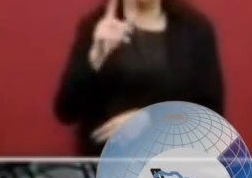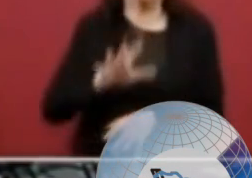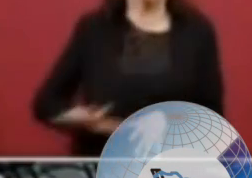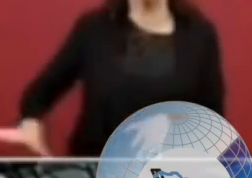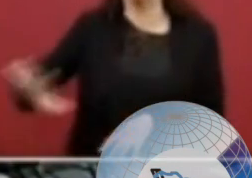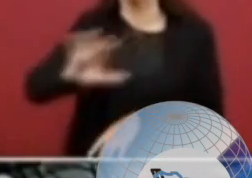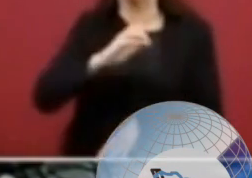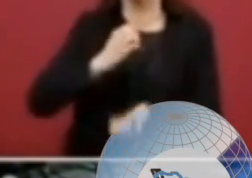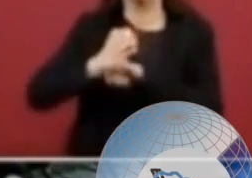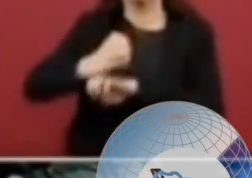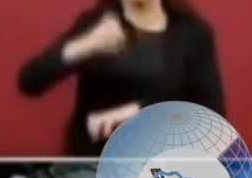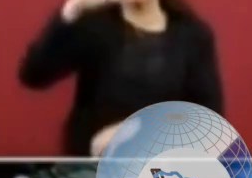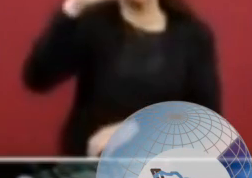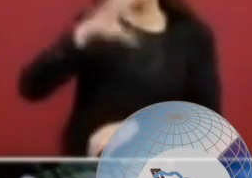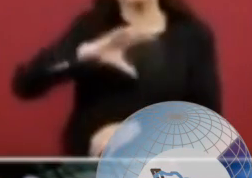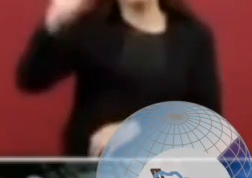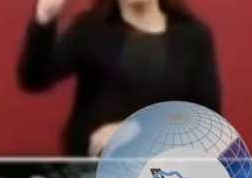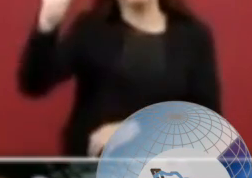de Morelos.